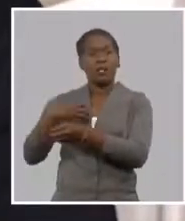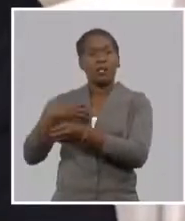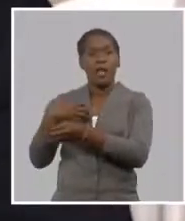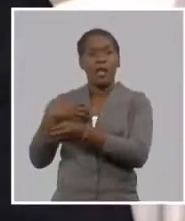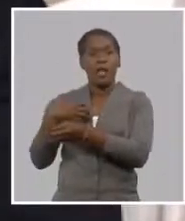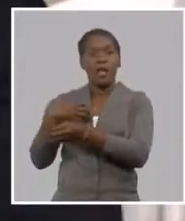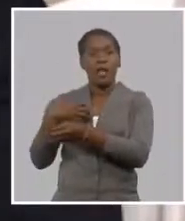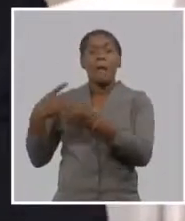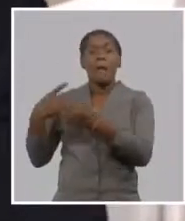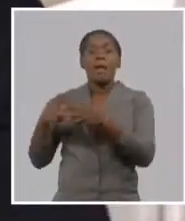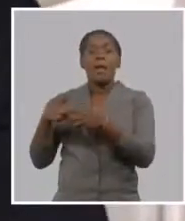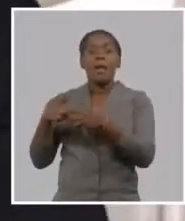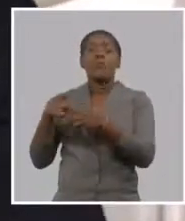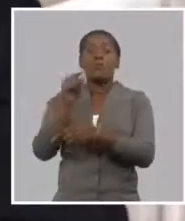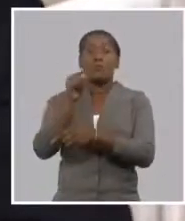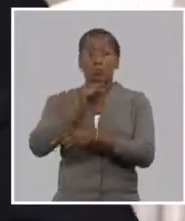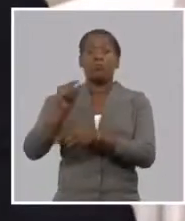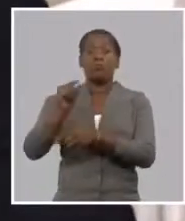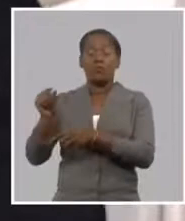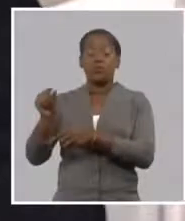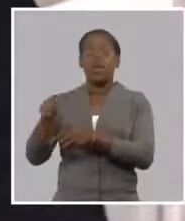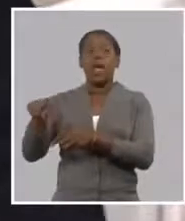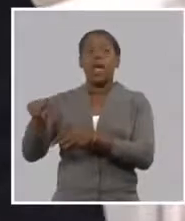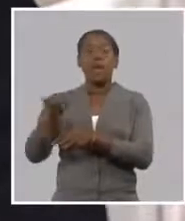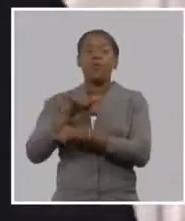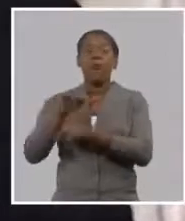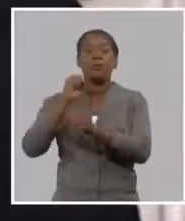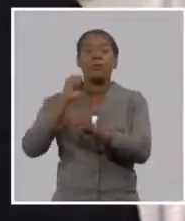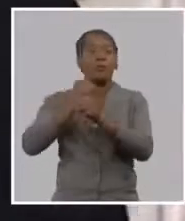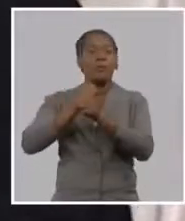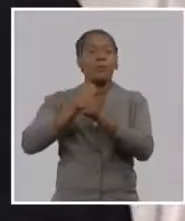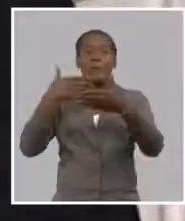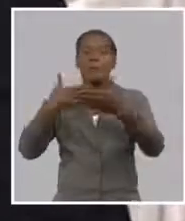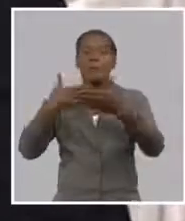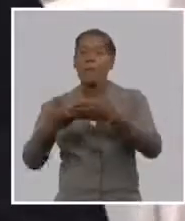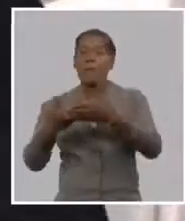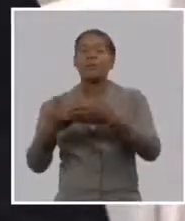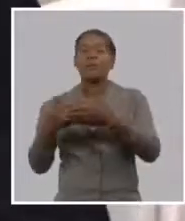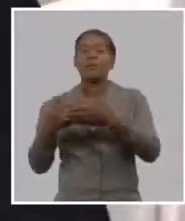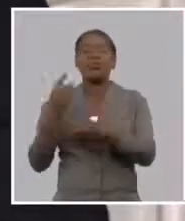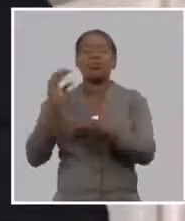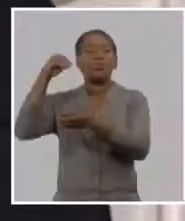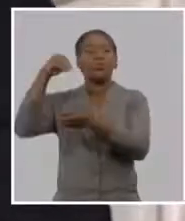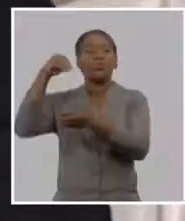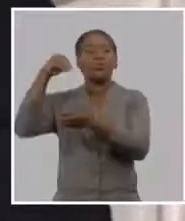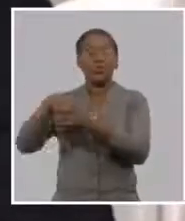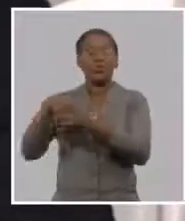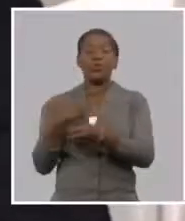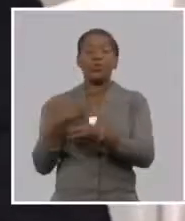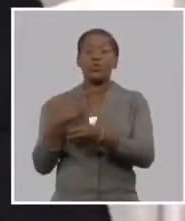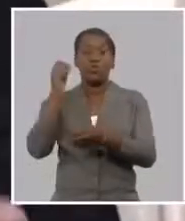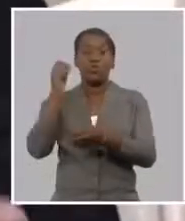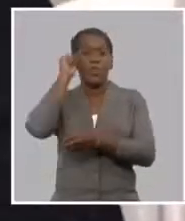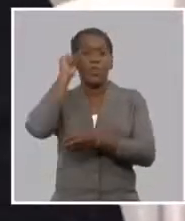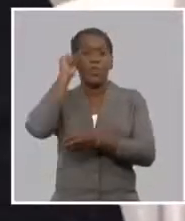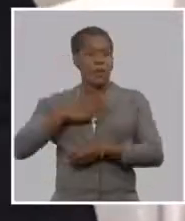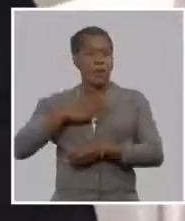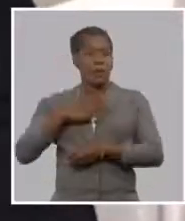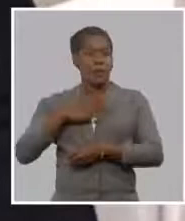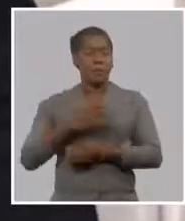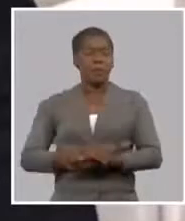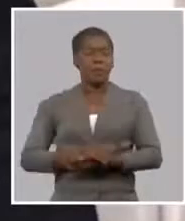congestión de clientes a cualquier hora y entonces nosotros tenemos que ir un poco más a buscar al cliente hemos creado desde